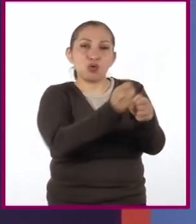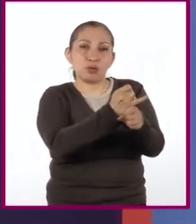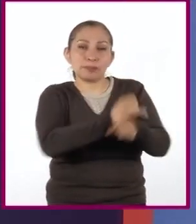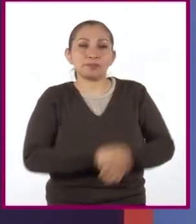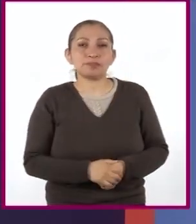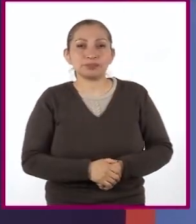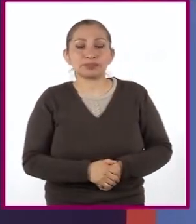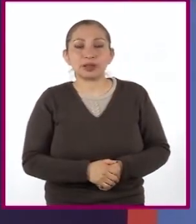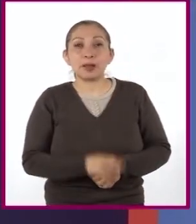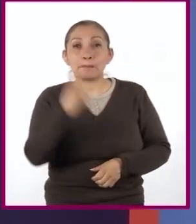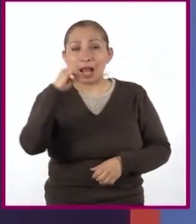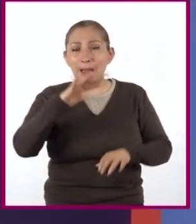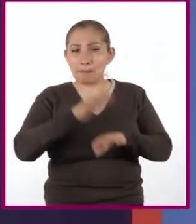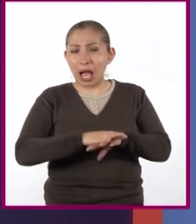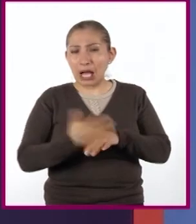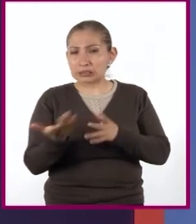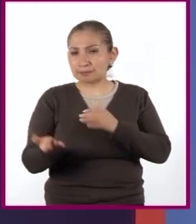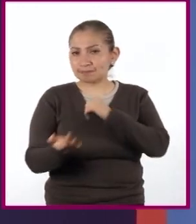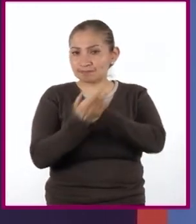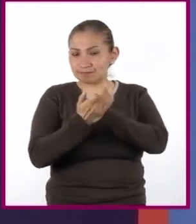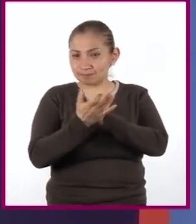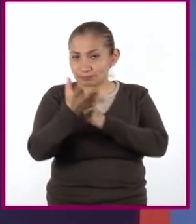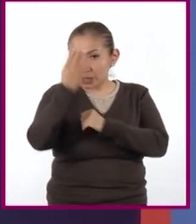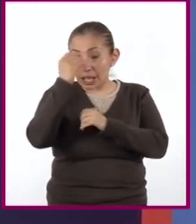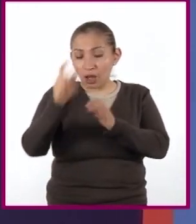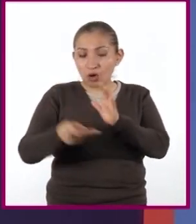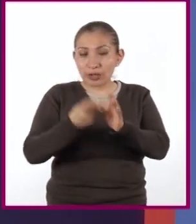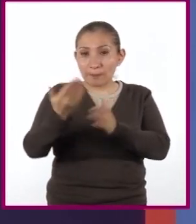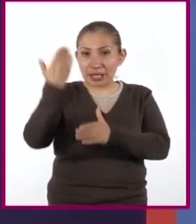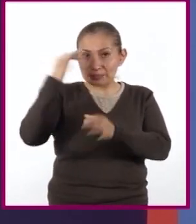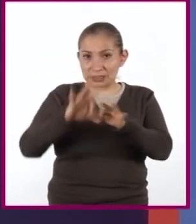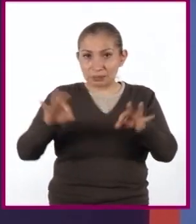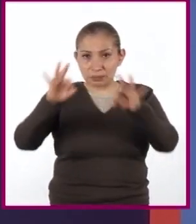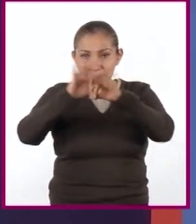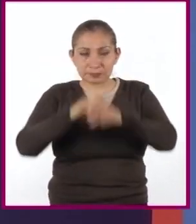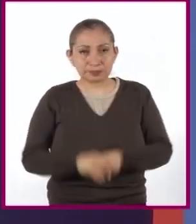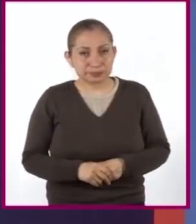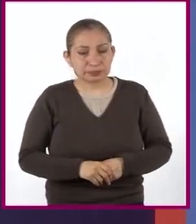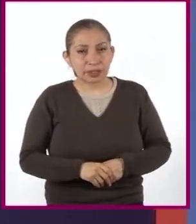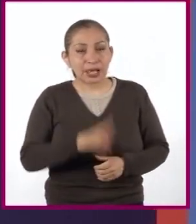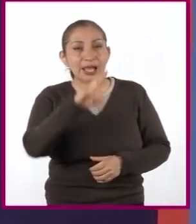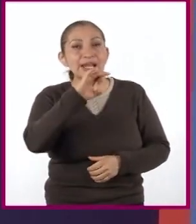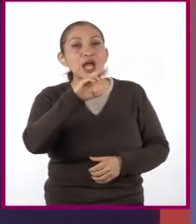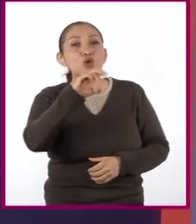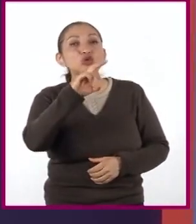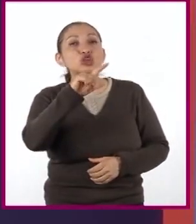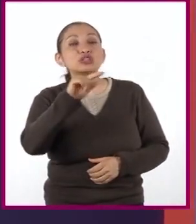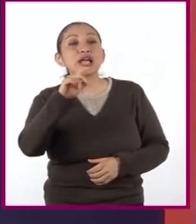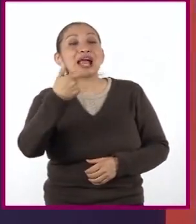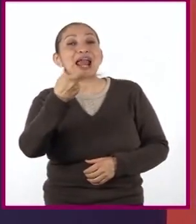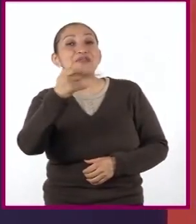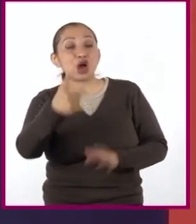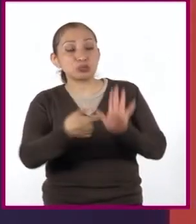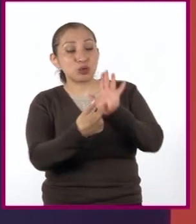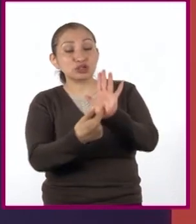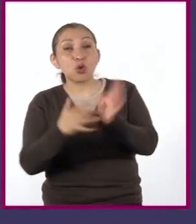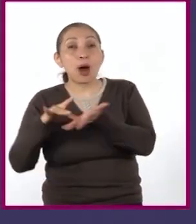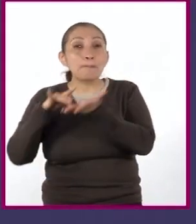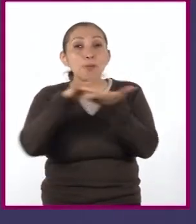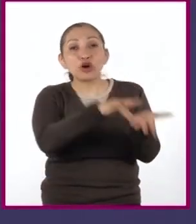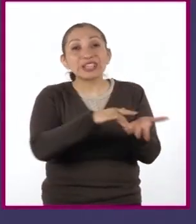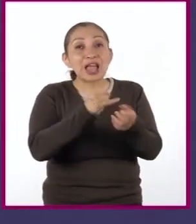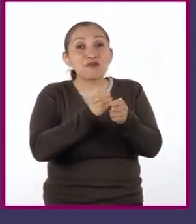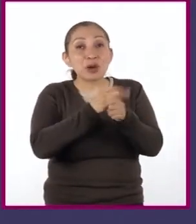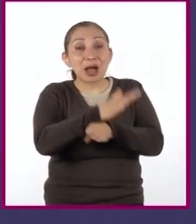Para reforzar lo que hemos visto, les repetiré lo más importante. Los recursos gráficos ilustran o complementan la